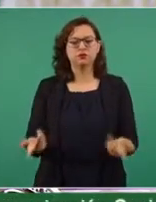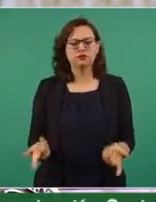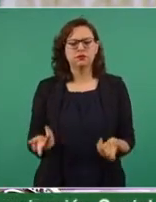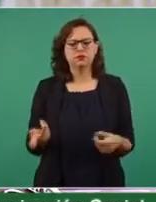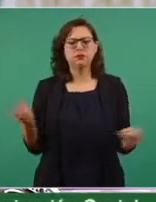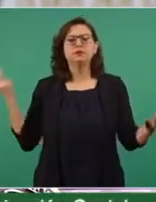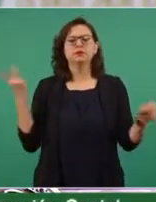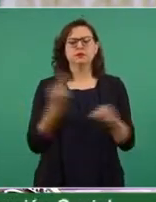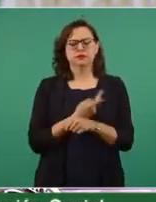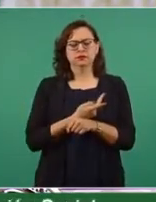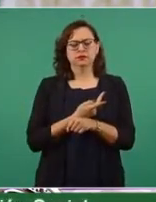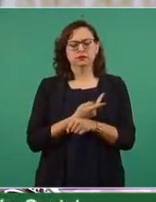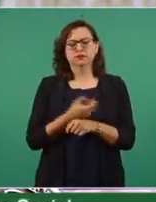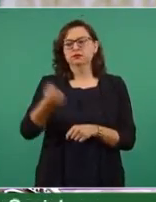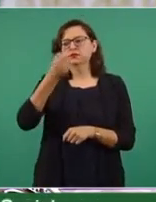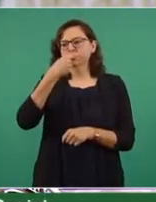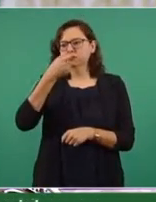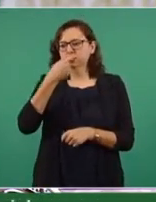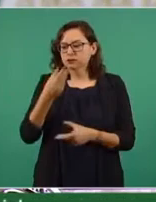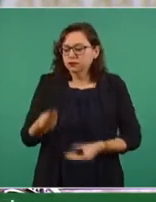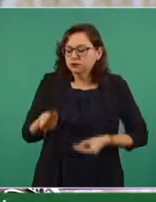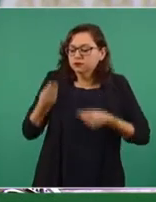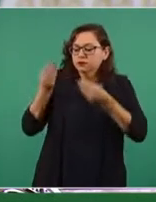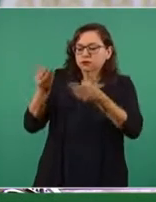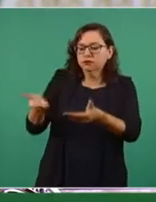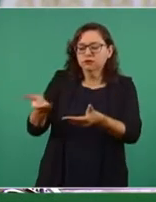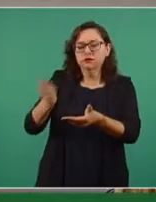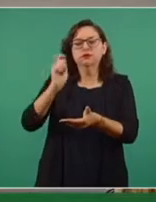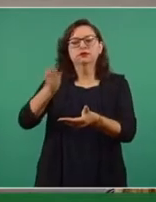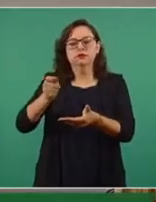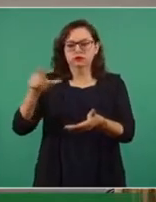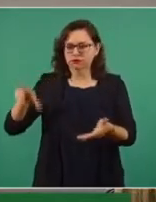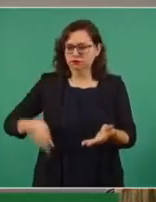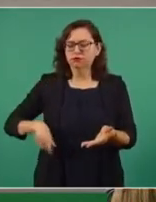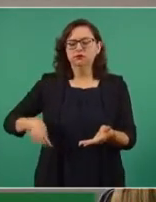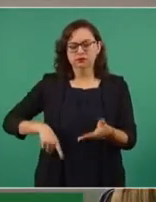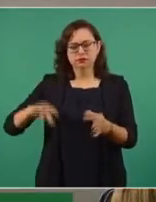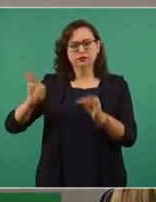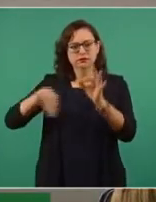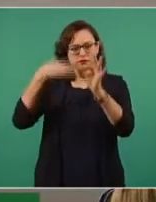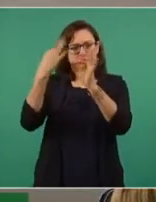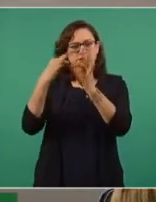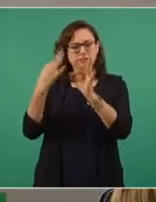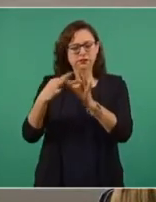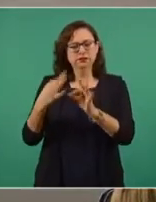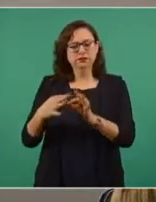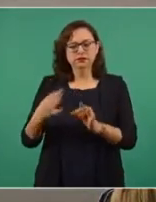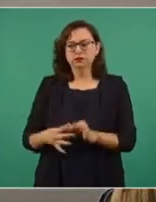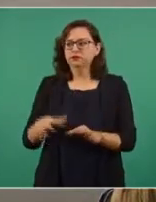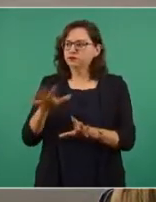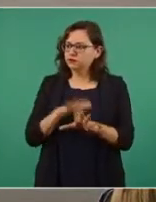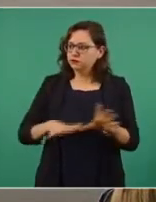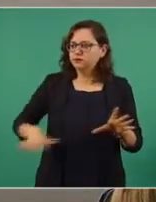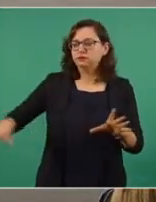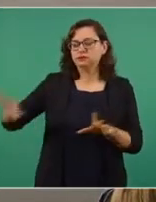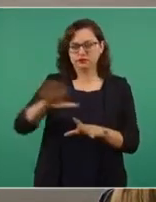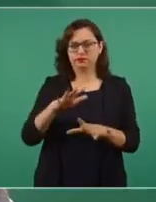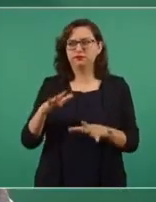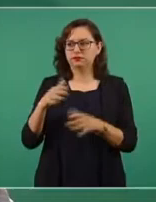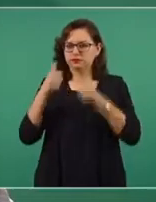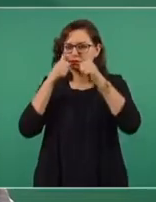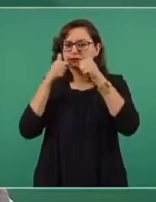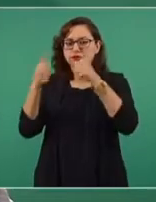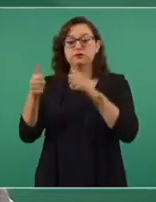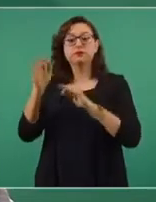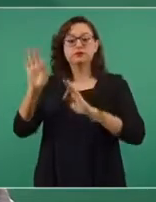mexicano está presente y cumpliendo su deber frente a los que más lo necesitan y en el